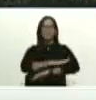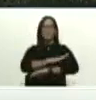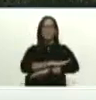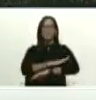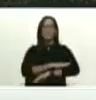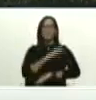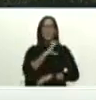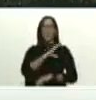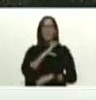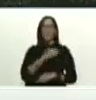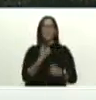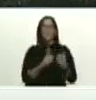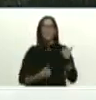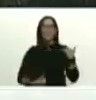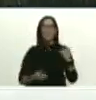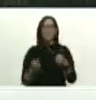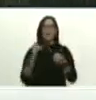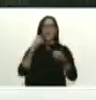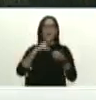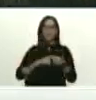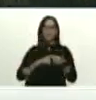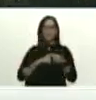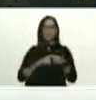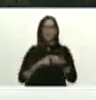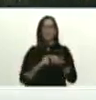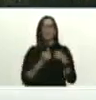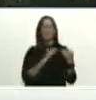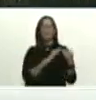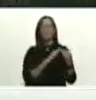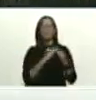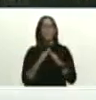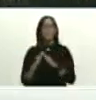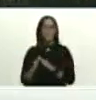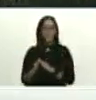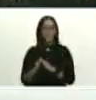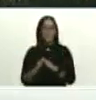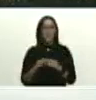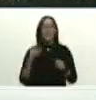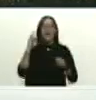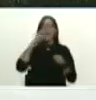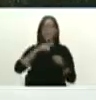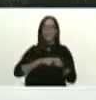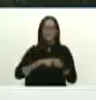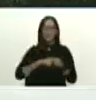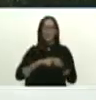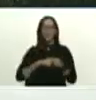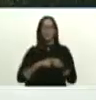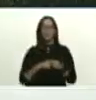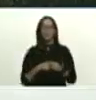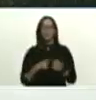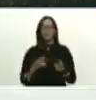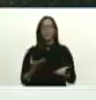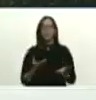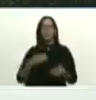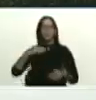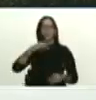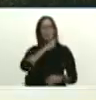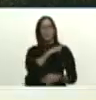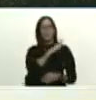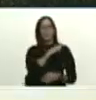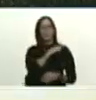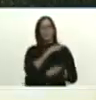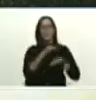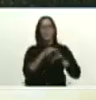presidencial articulado con las comunidades articulado con las autoridades municipales